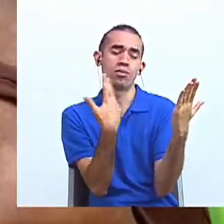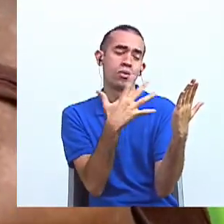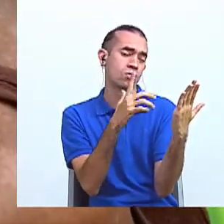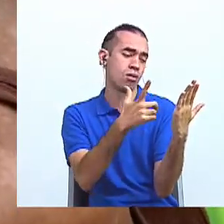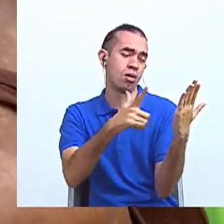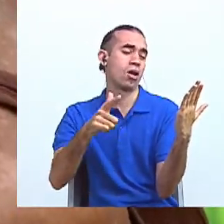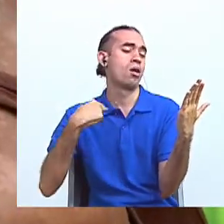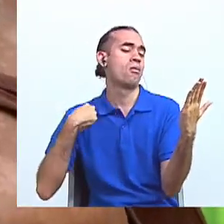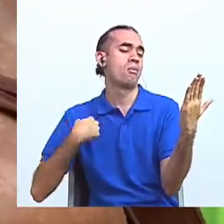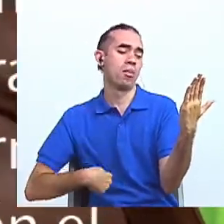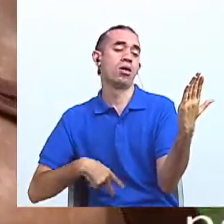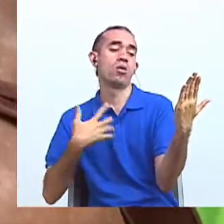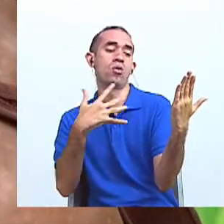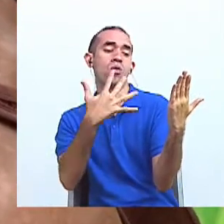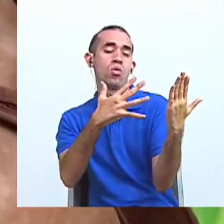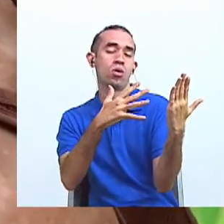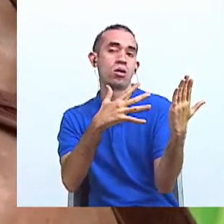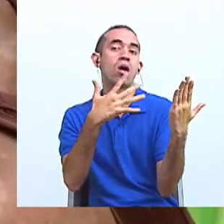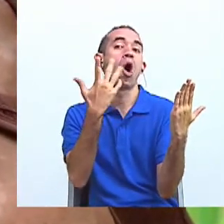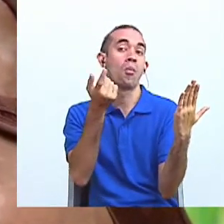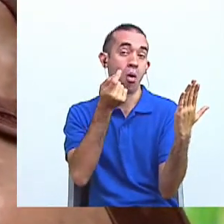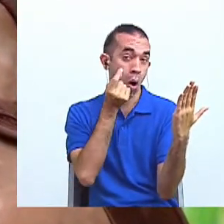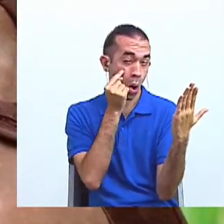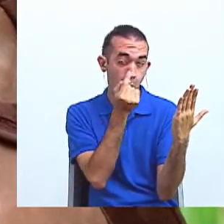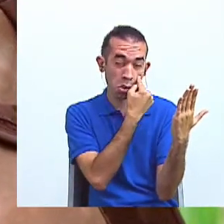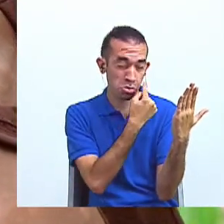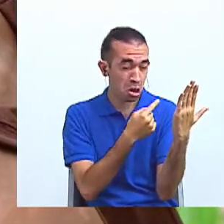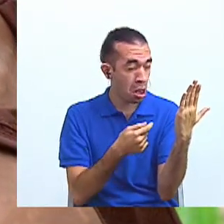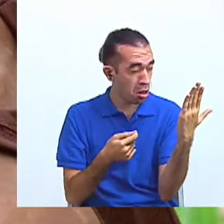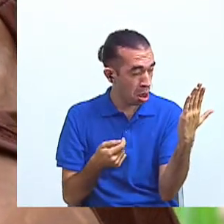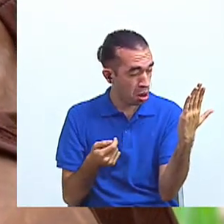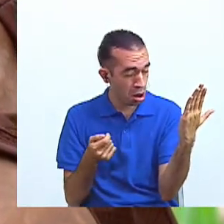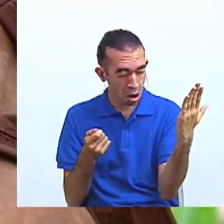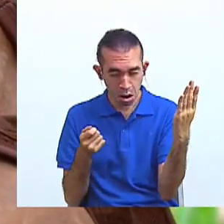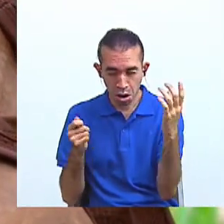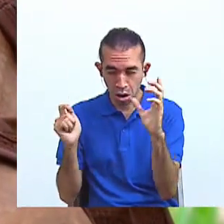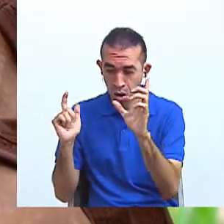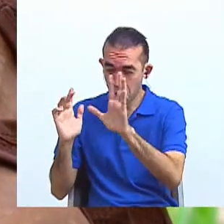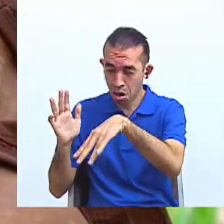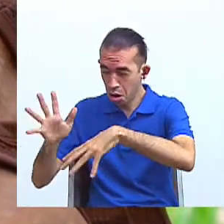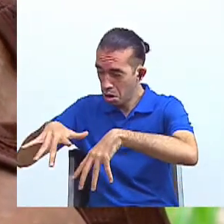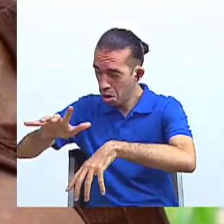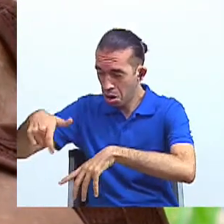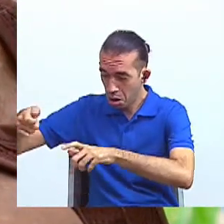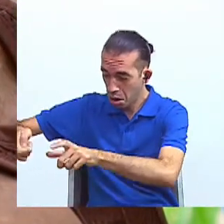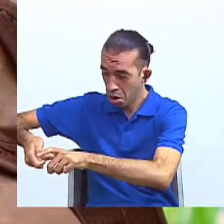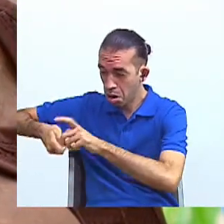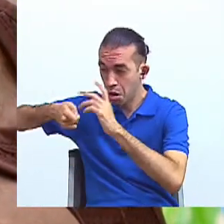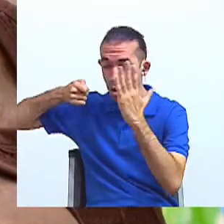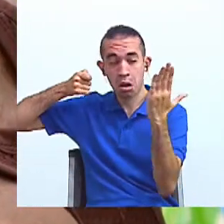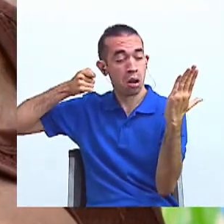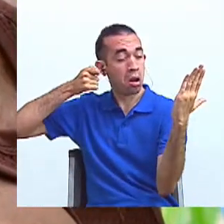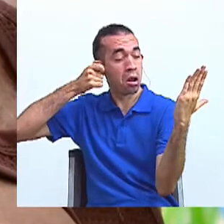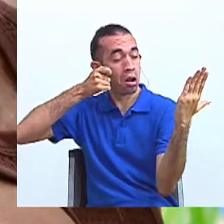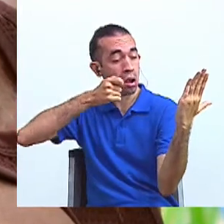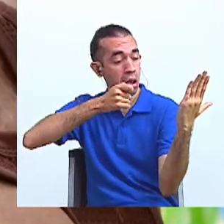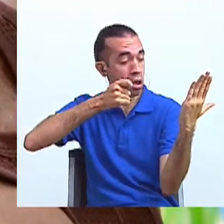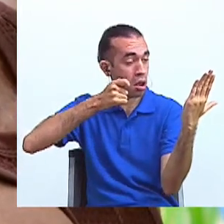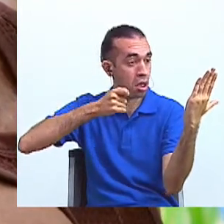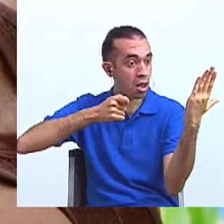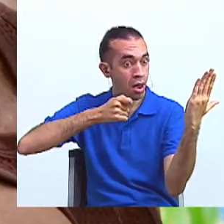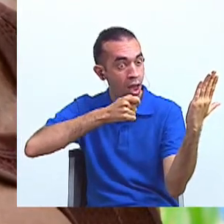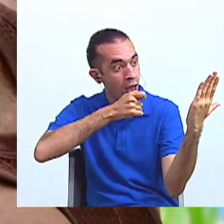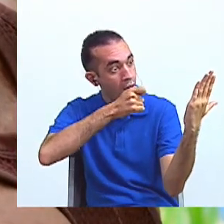humano. Leía con ayuda y una lupa, la segunda de sus pertenencias queridas. La primera era la dentadura